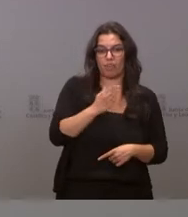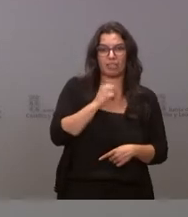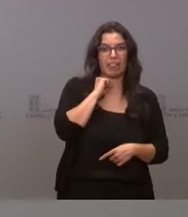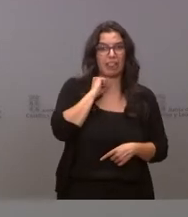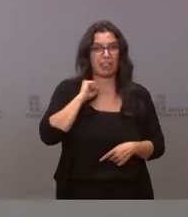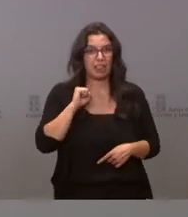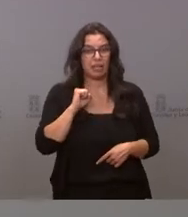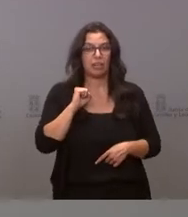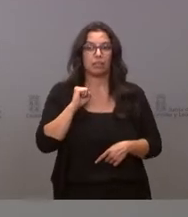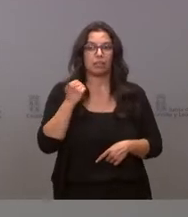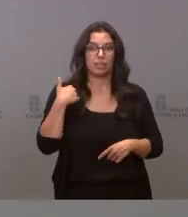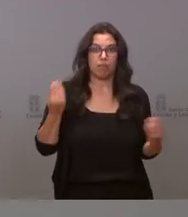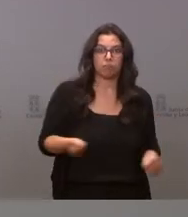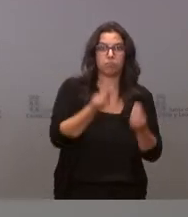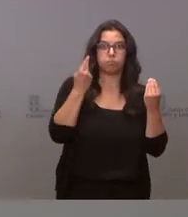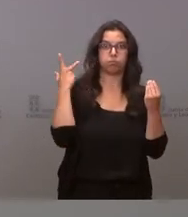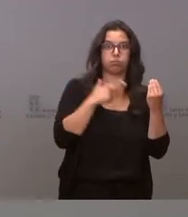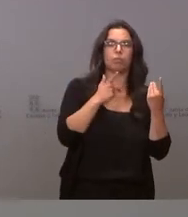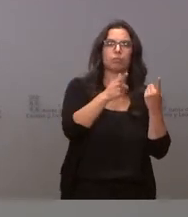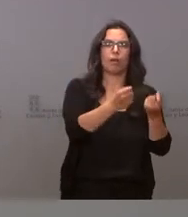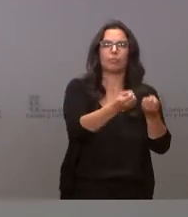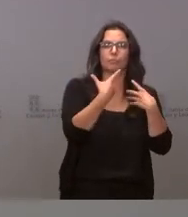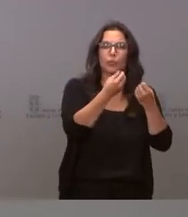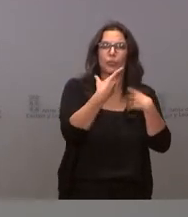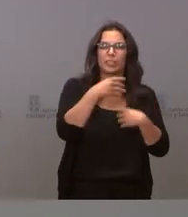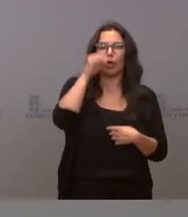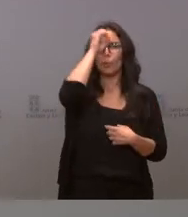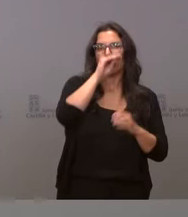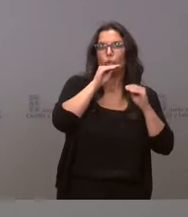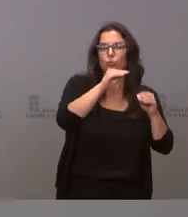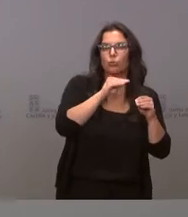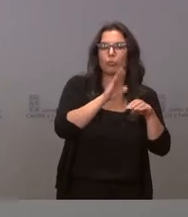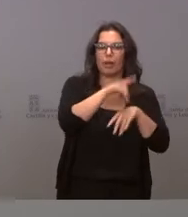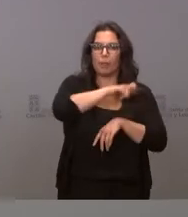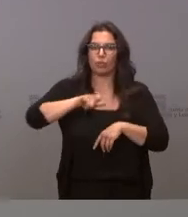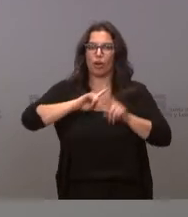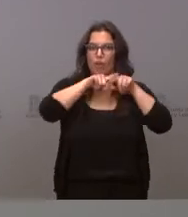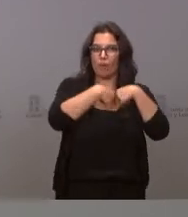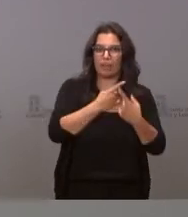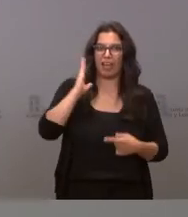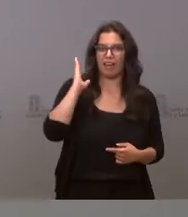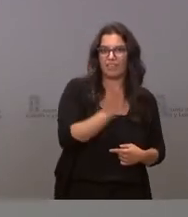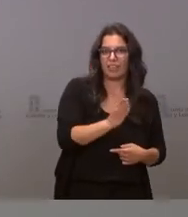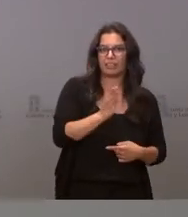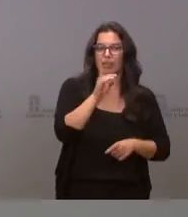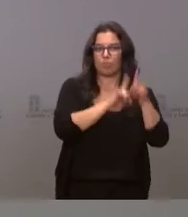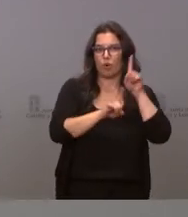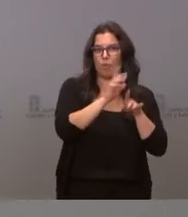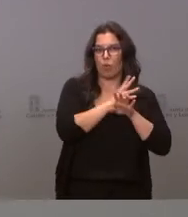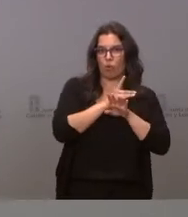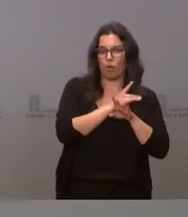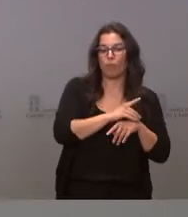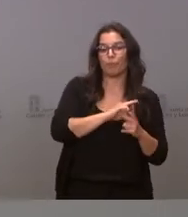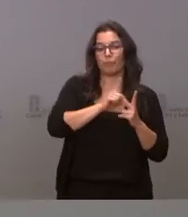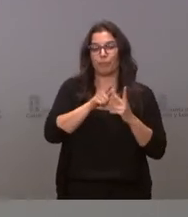ludopativa, que nos aportan su visión al respecto de aquellas personas y familias a las que les afecta el juego problemático. Los